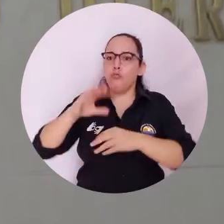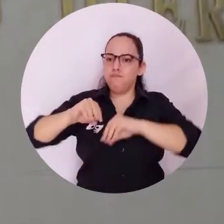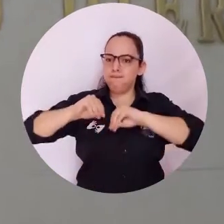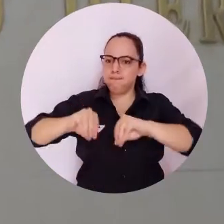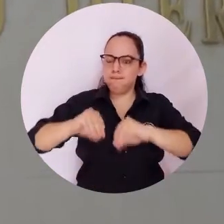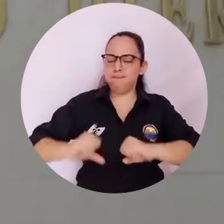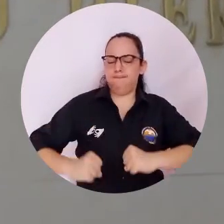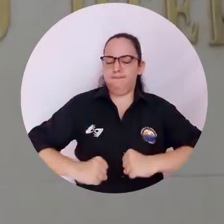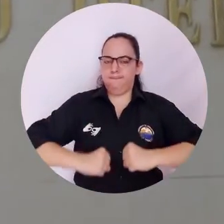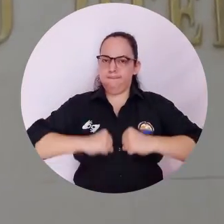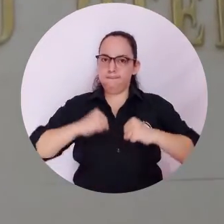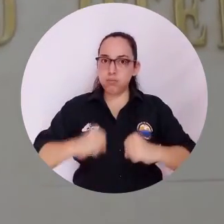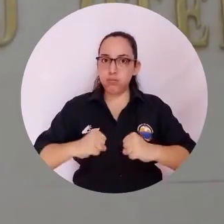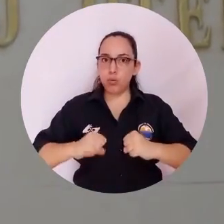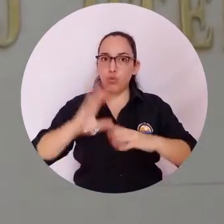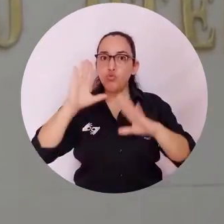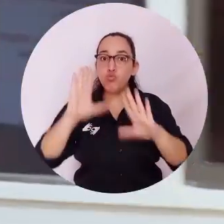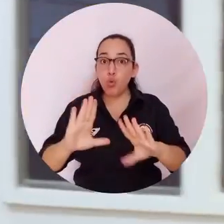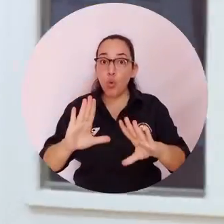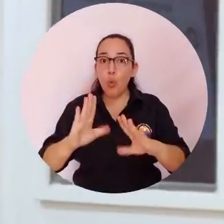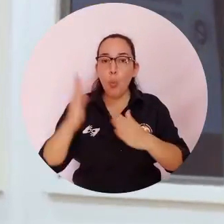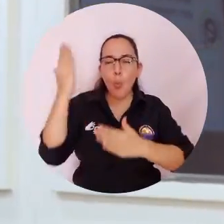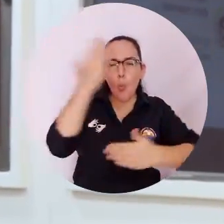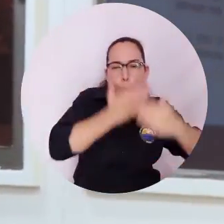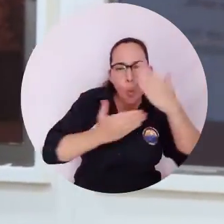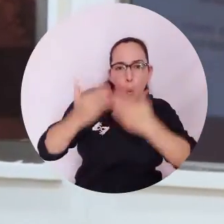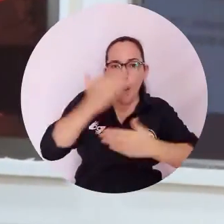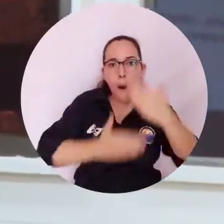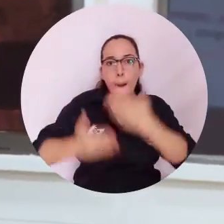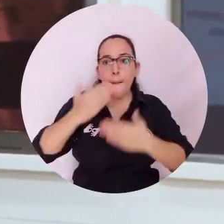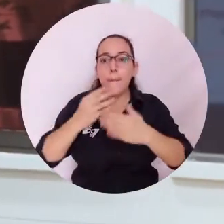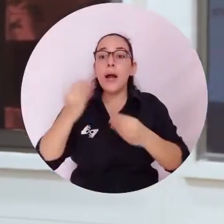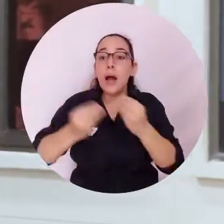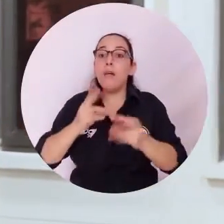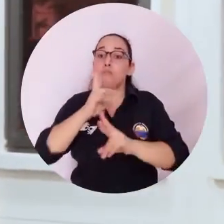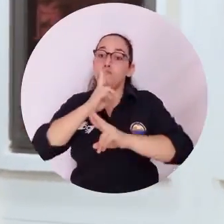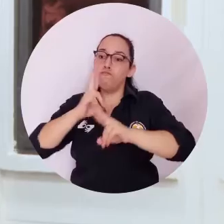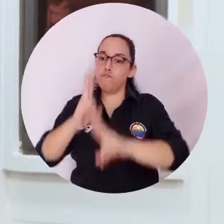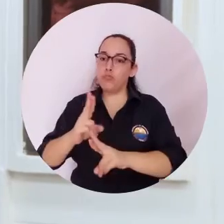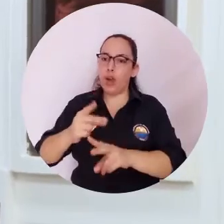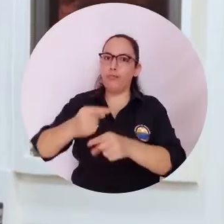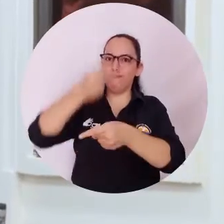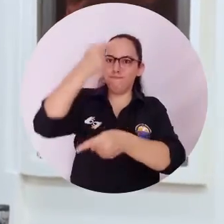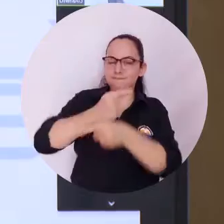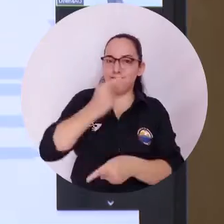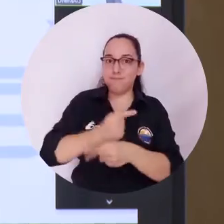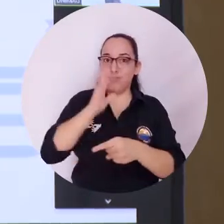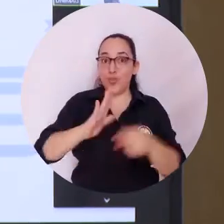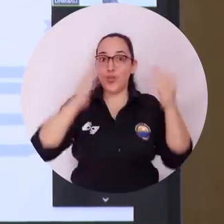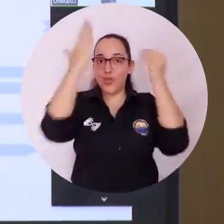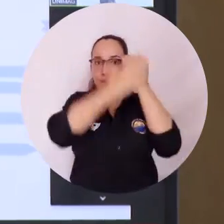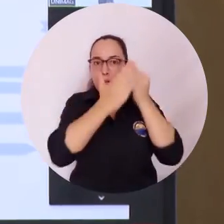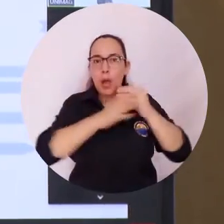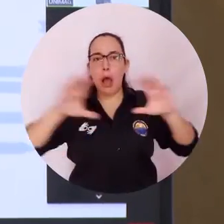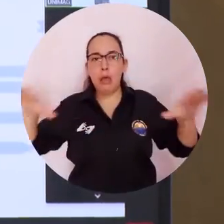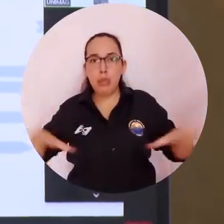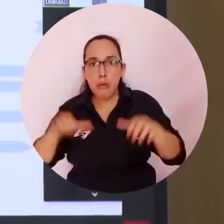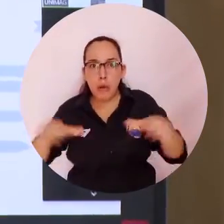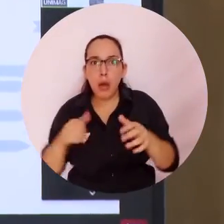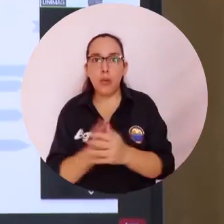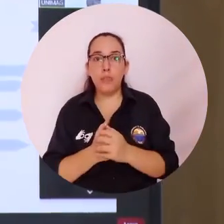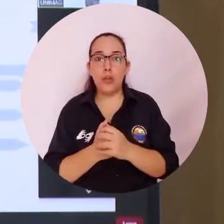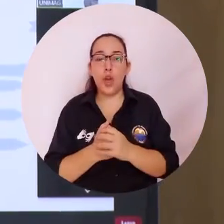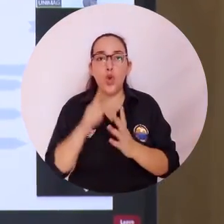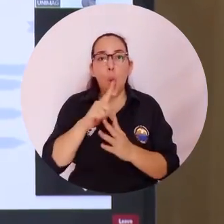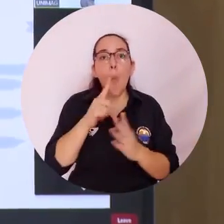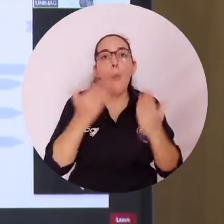fortalecimiento a las pruebas genéricas para que se realice un número de resultados en las pruebas. Venimos haciendo algunas actividades